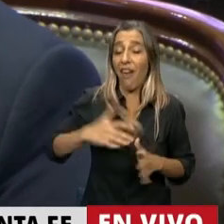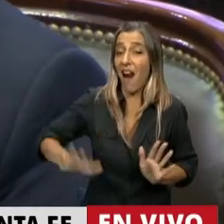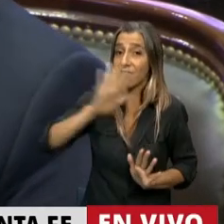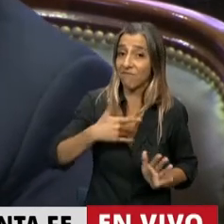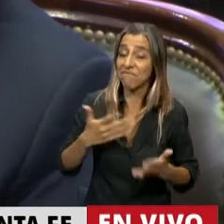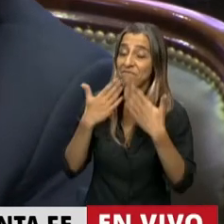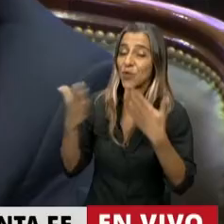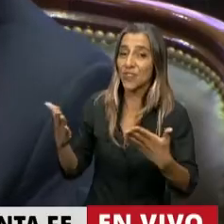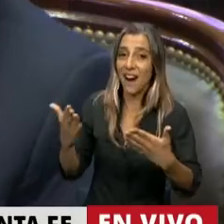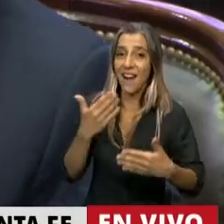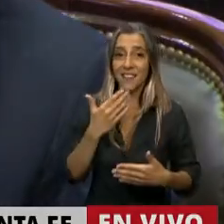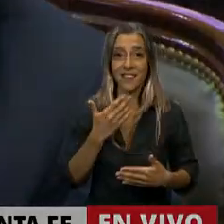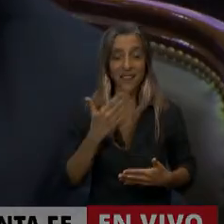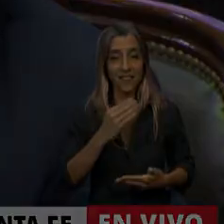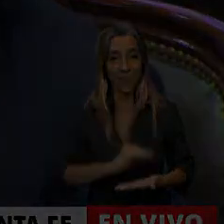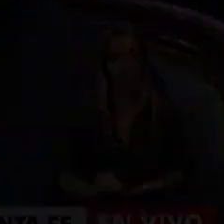Presidente. Gracias, diputado Contigiani. Gracias, Presidente.